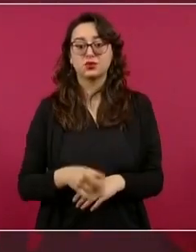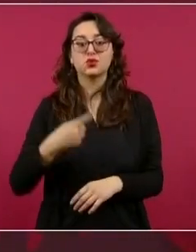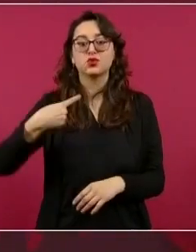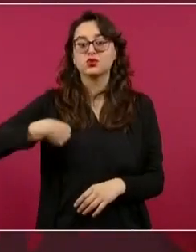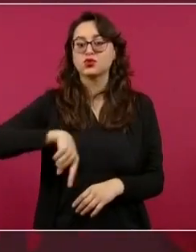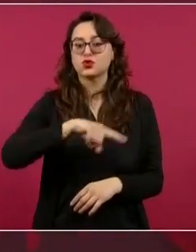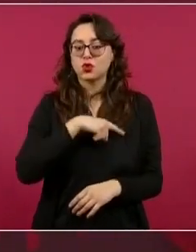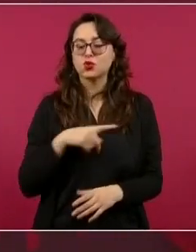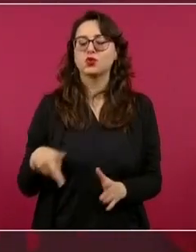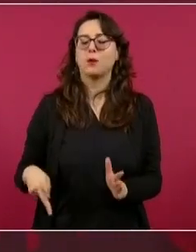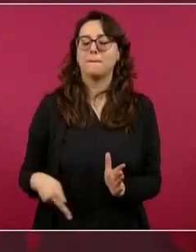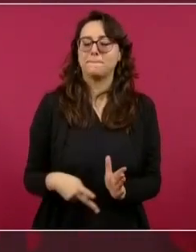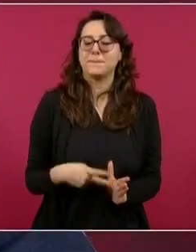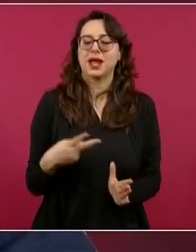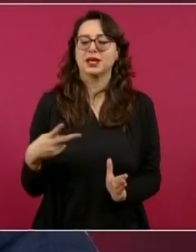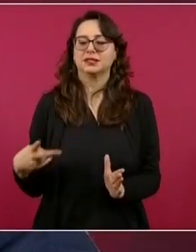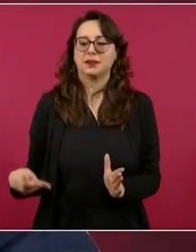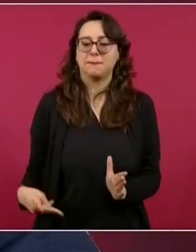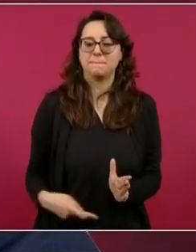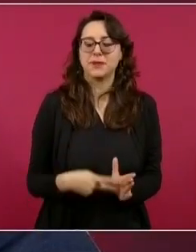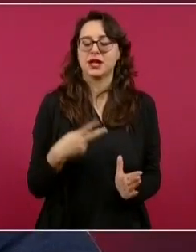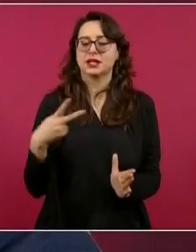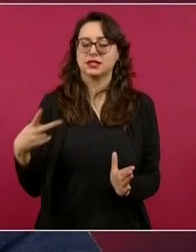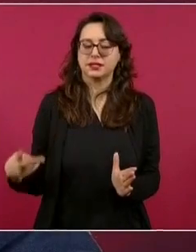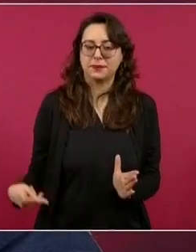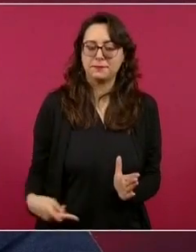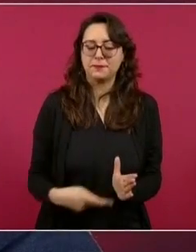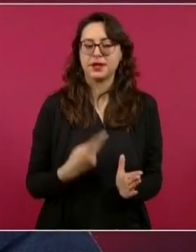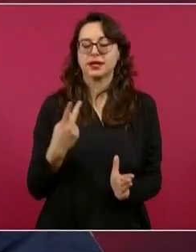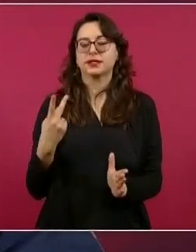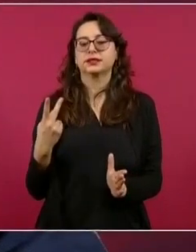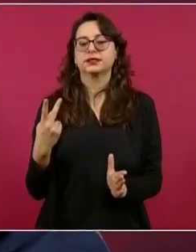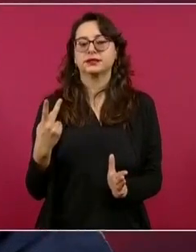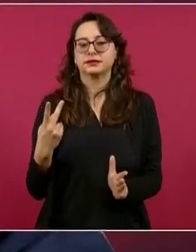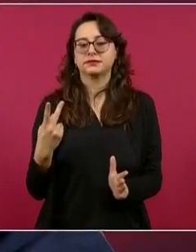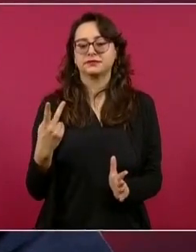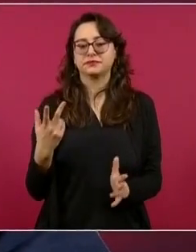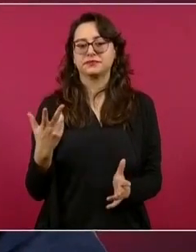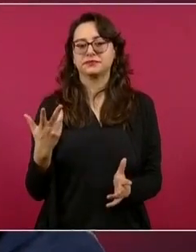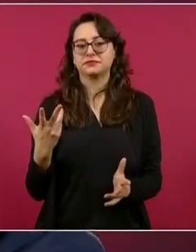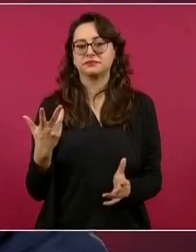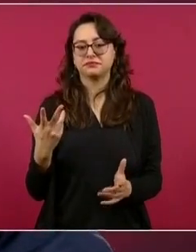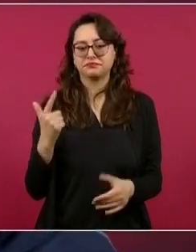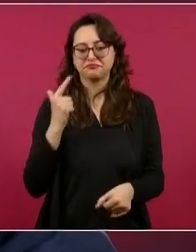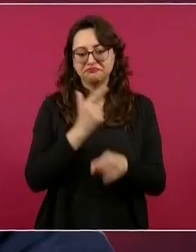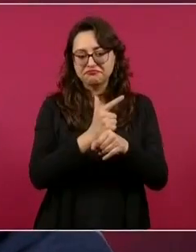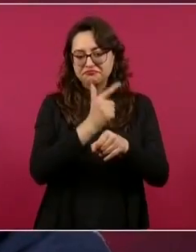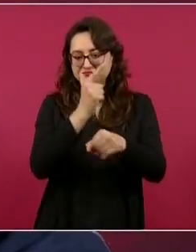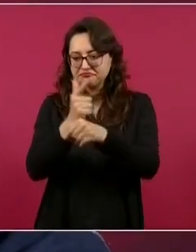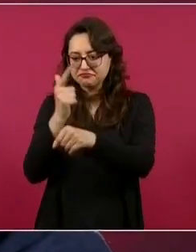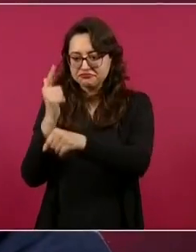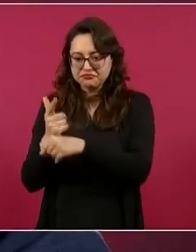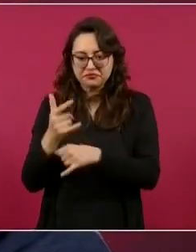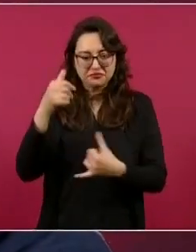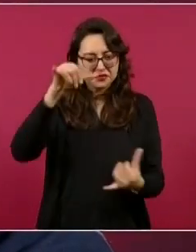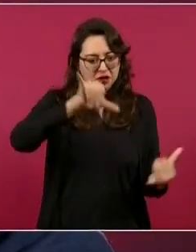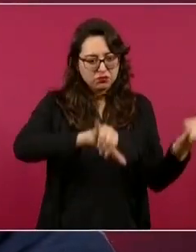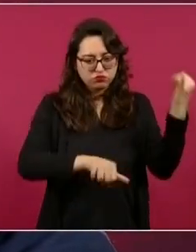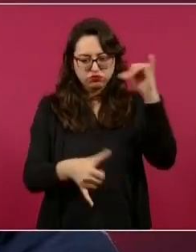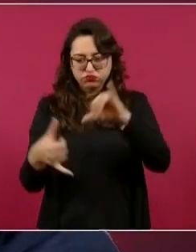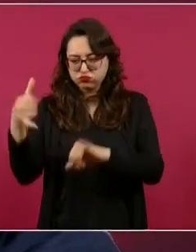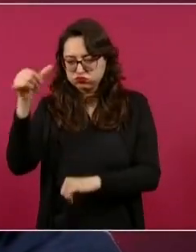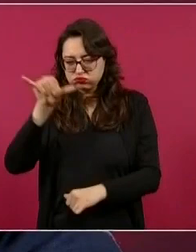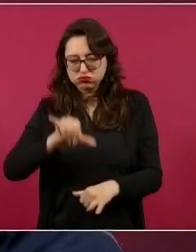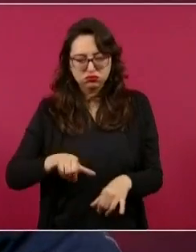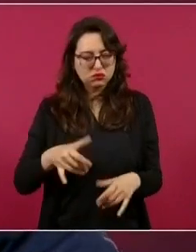destruyendo laboratorios